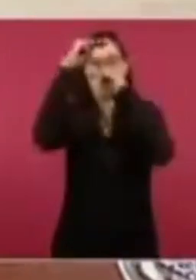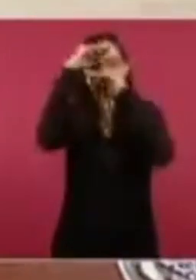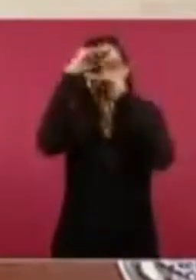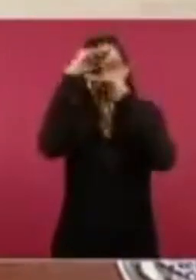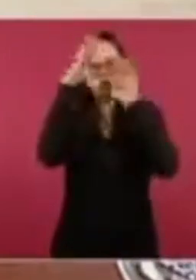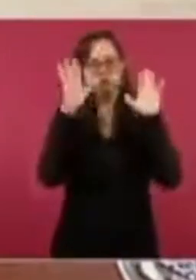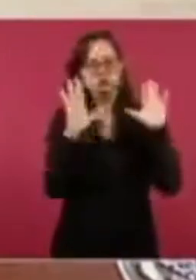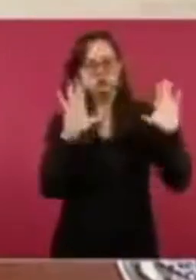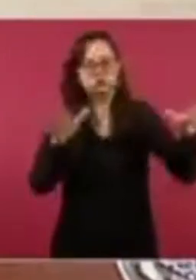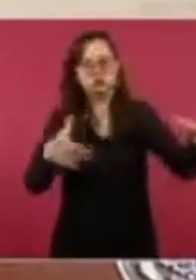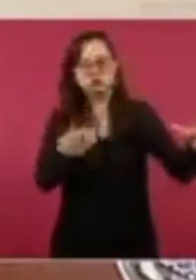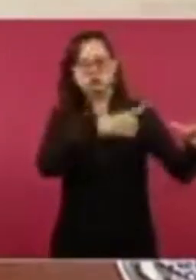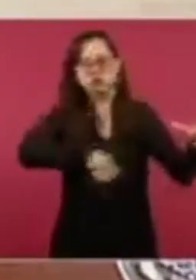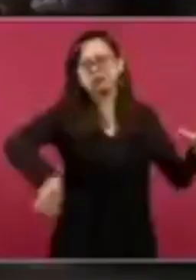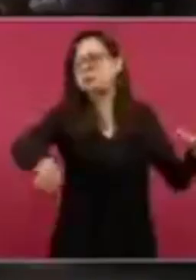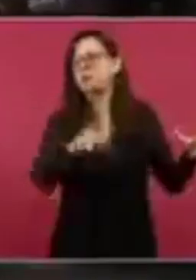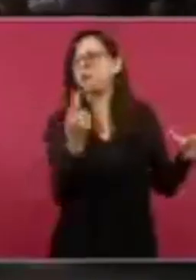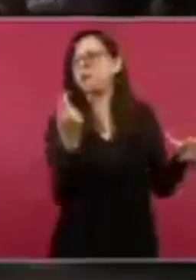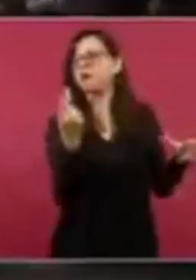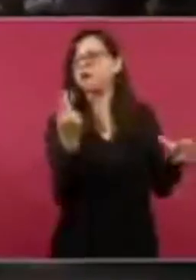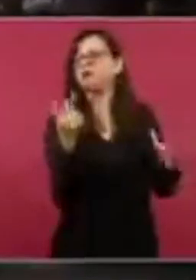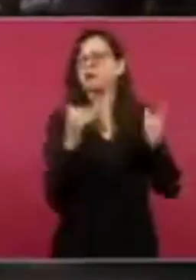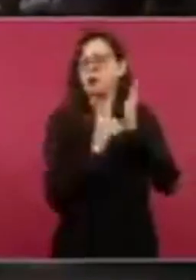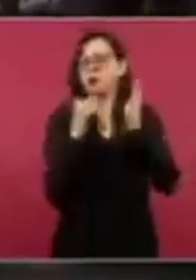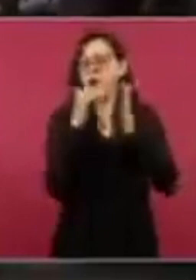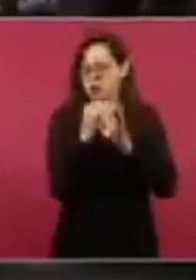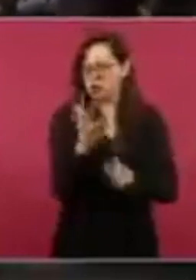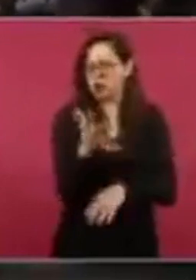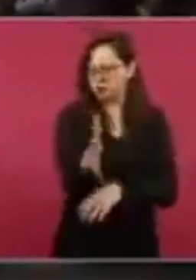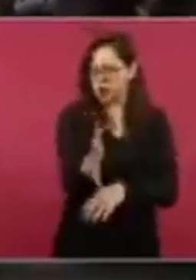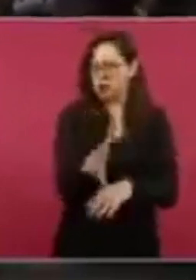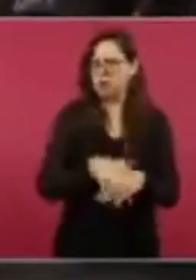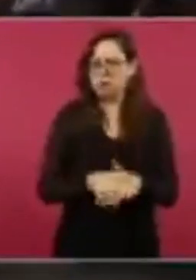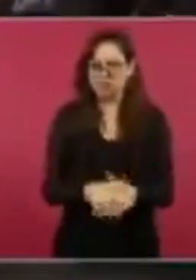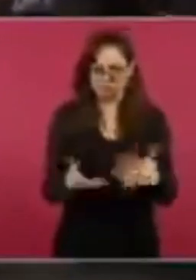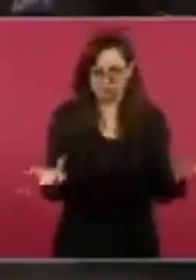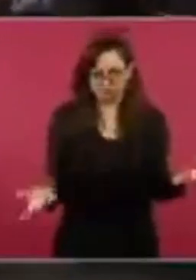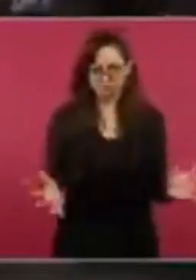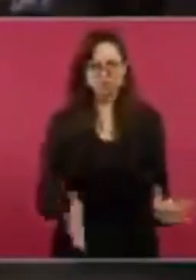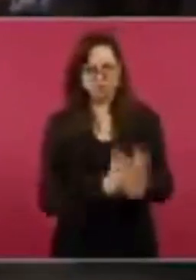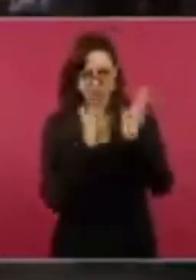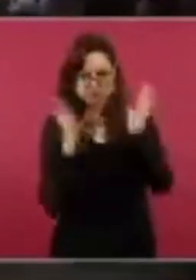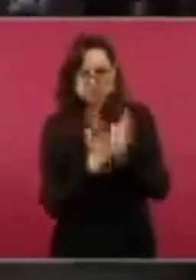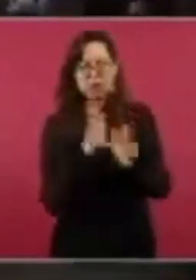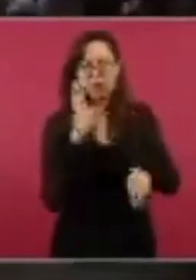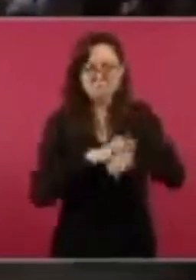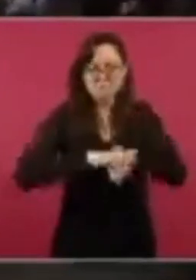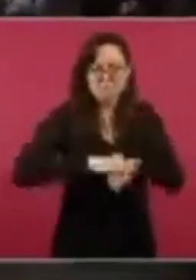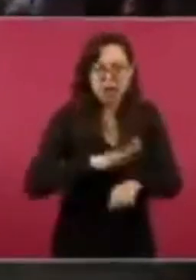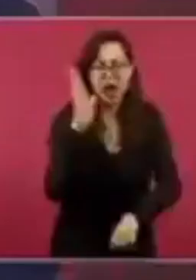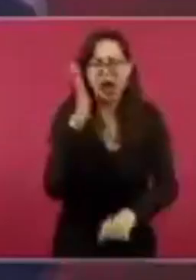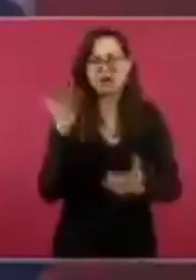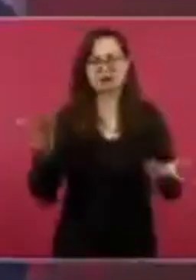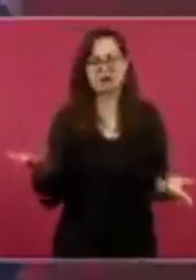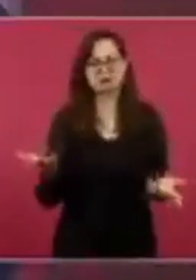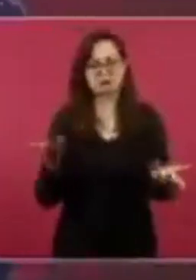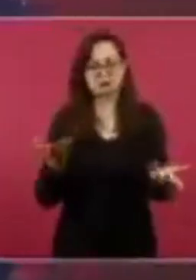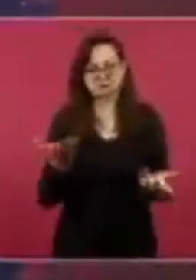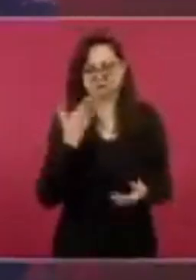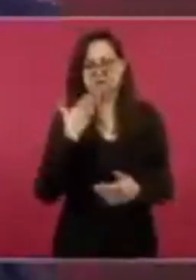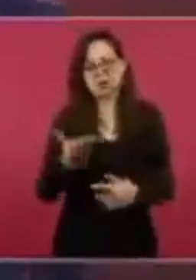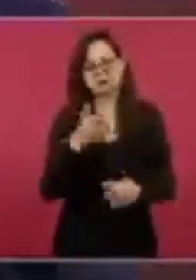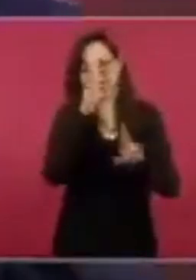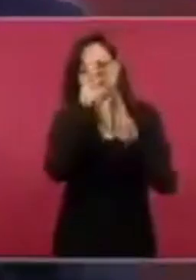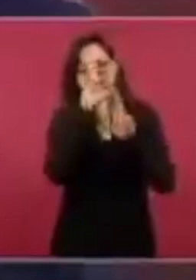pensamiento y hemos dicho de que siempre ha habido conservadurismo en nuestro país. Entonces,